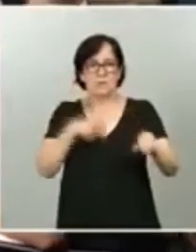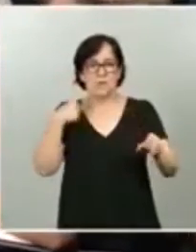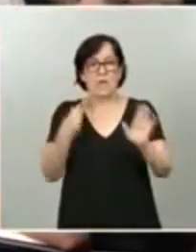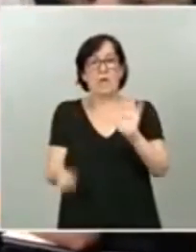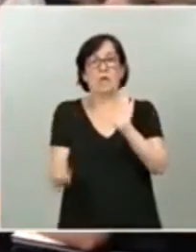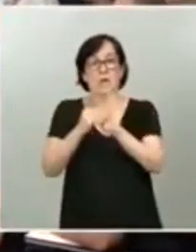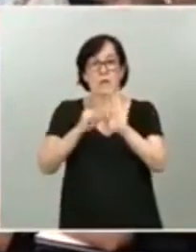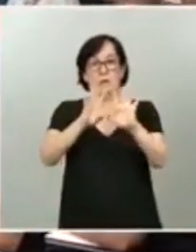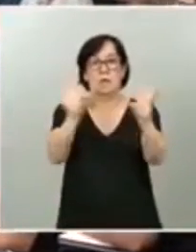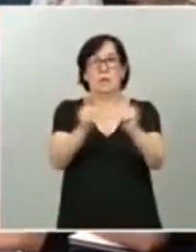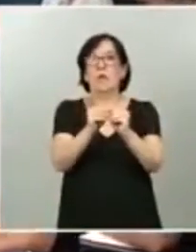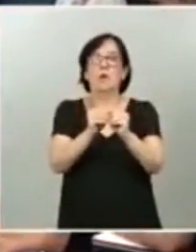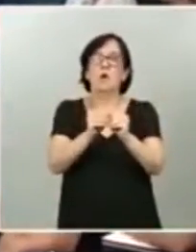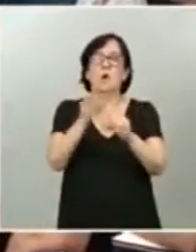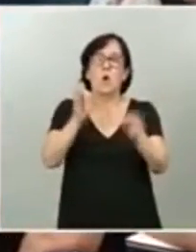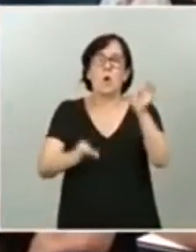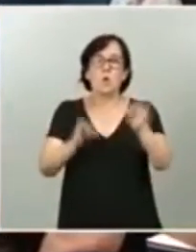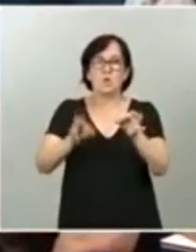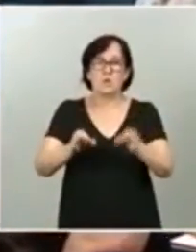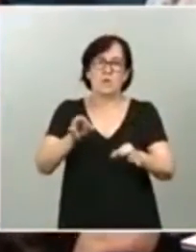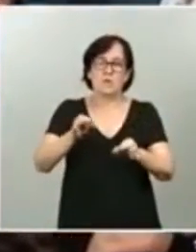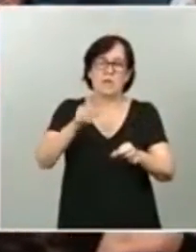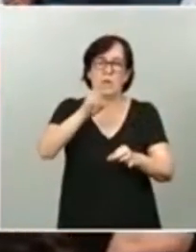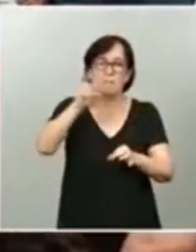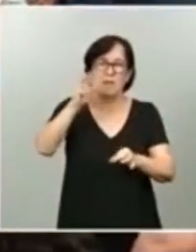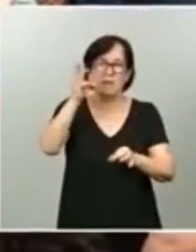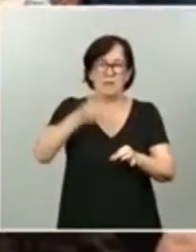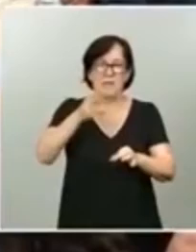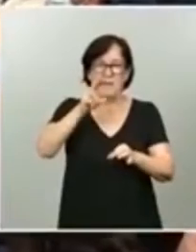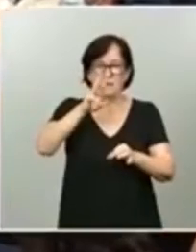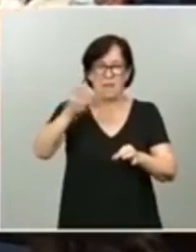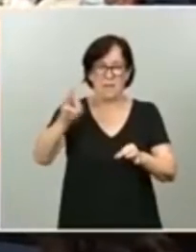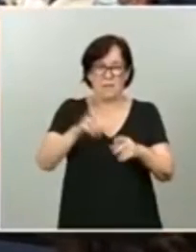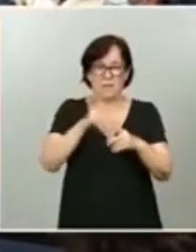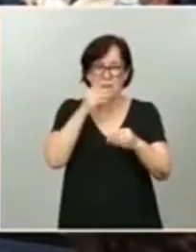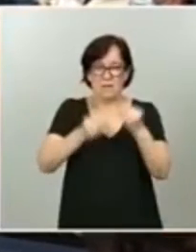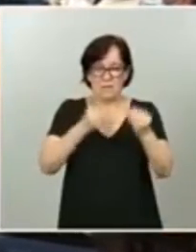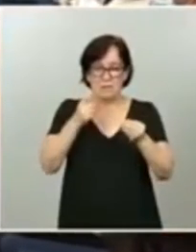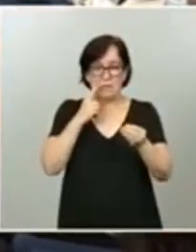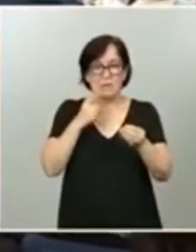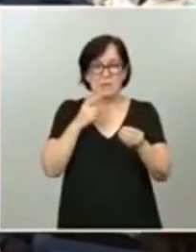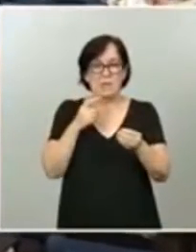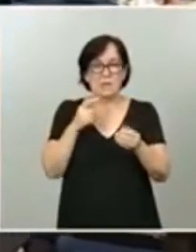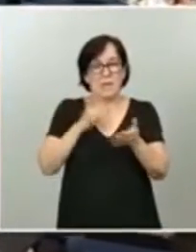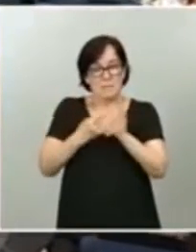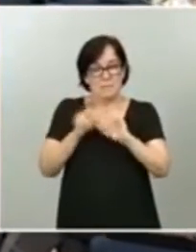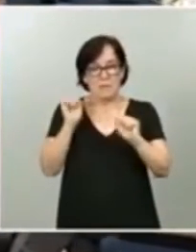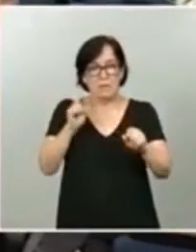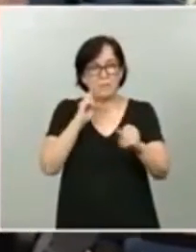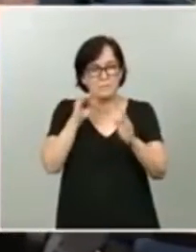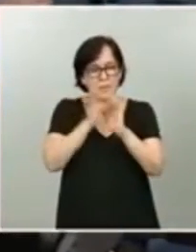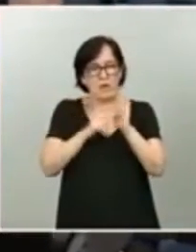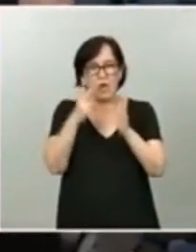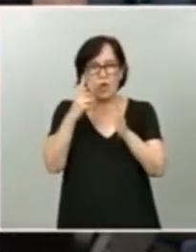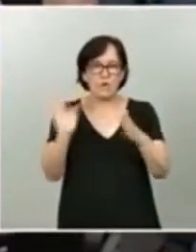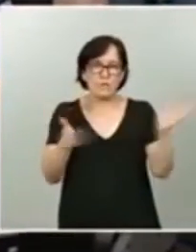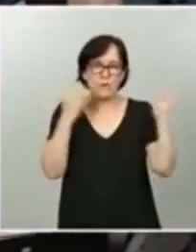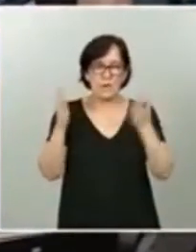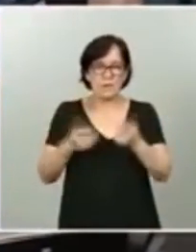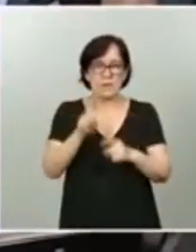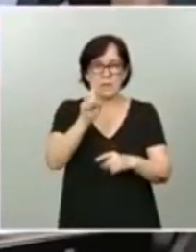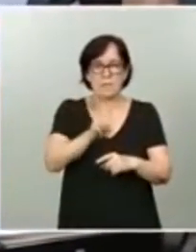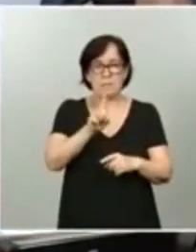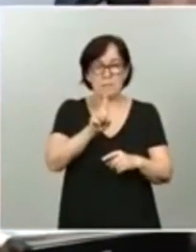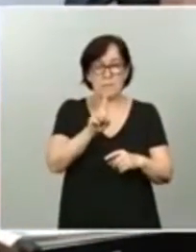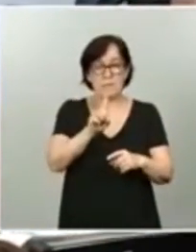la Justicia 2030. Pero me quedo exclusivamente con los planes de choque hecho este preámbulo. Lo hemos articulado en fases, una primera del 1 de septiembre